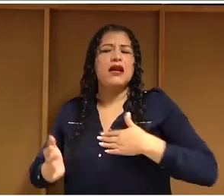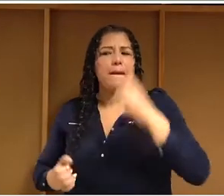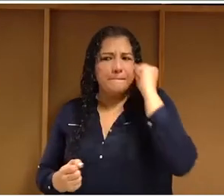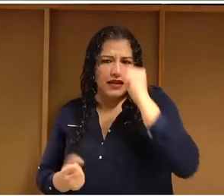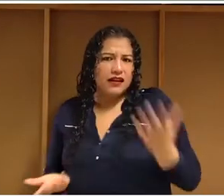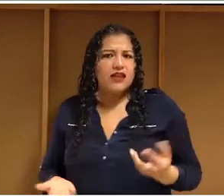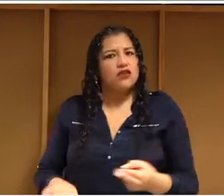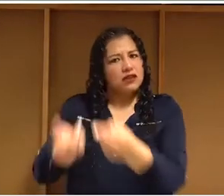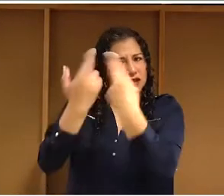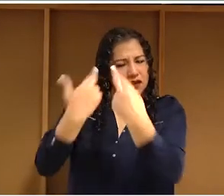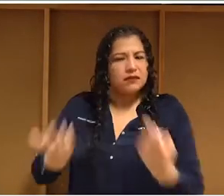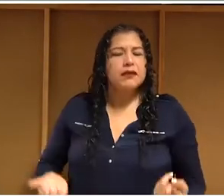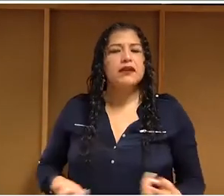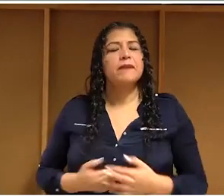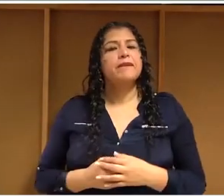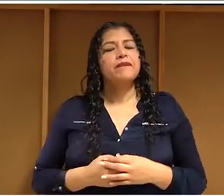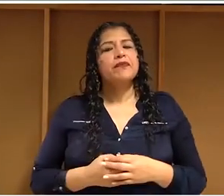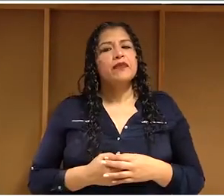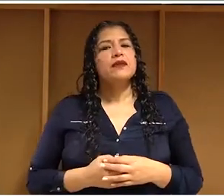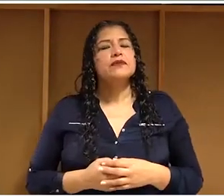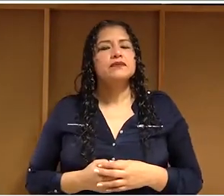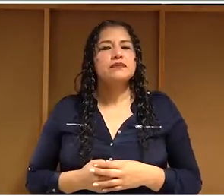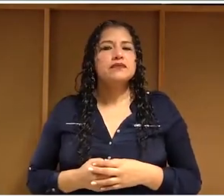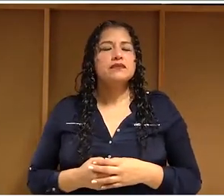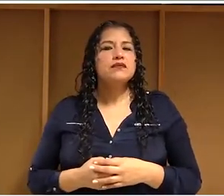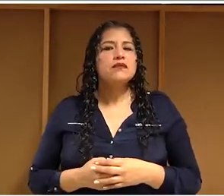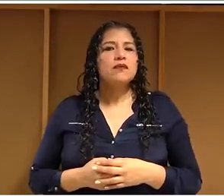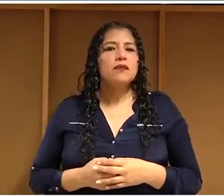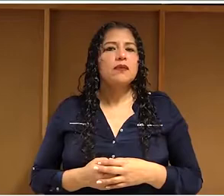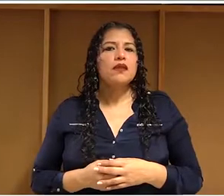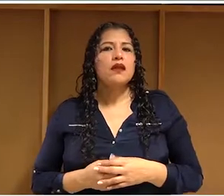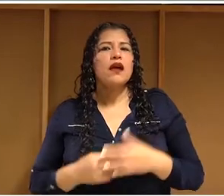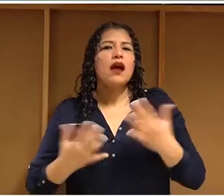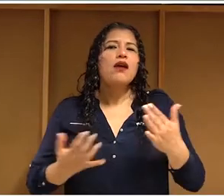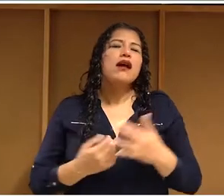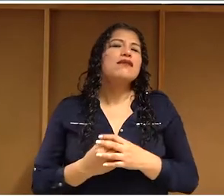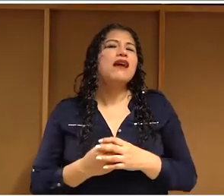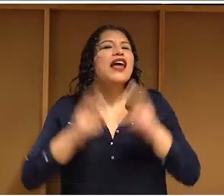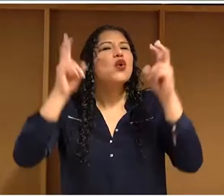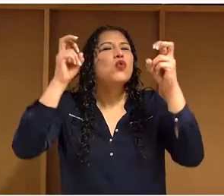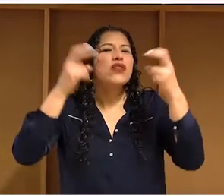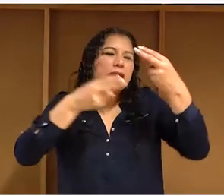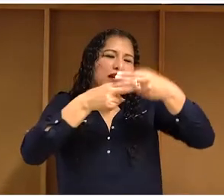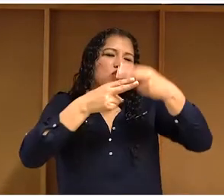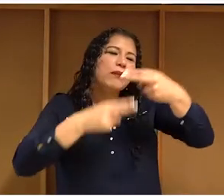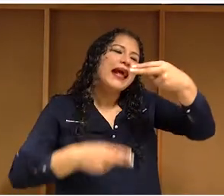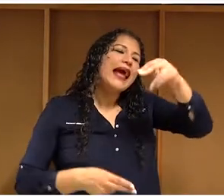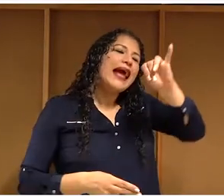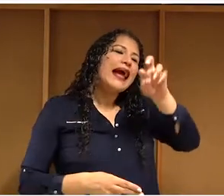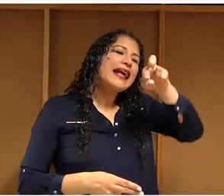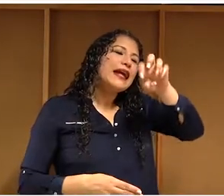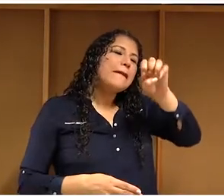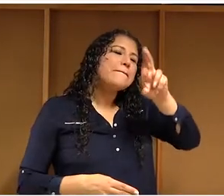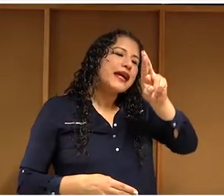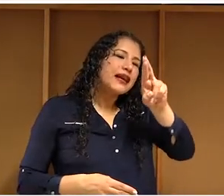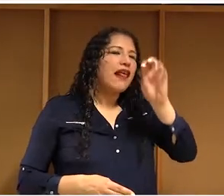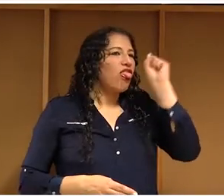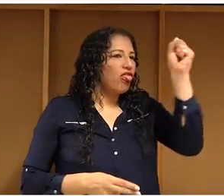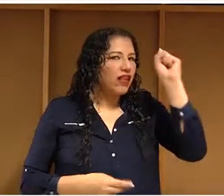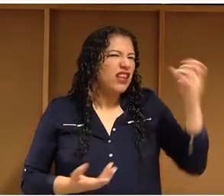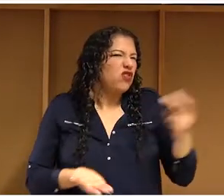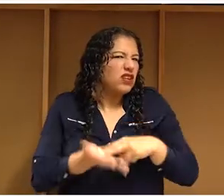que se respetarían en el mundo analógico. Y en hiperderecho, nos hemos demorado un toque en llegar a esta gran tesis.